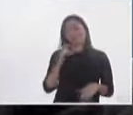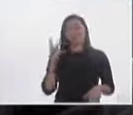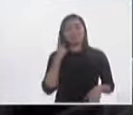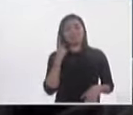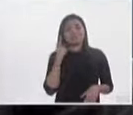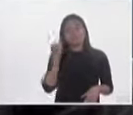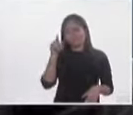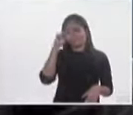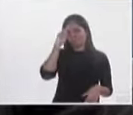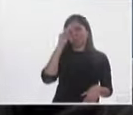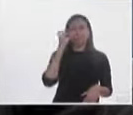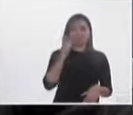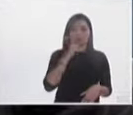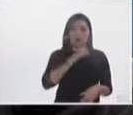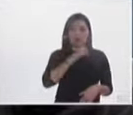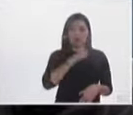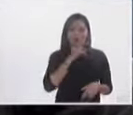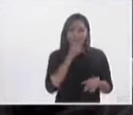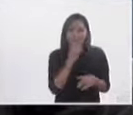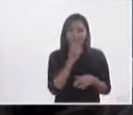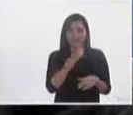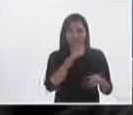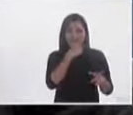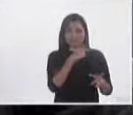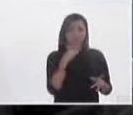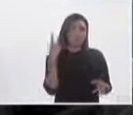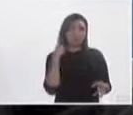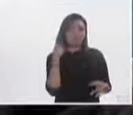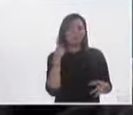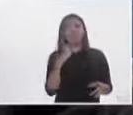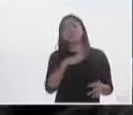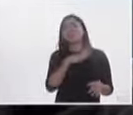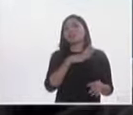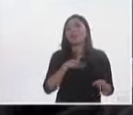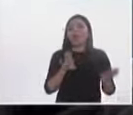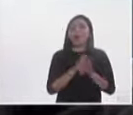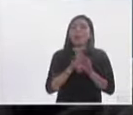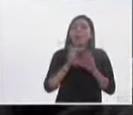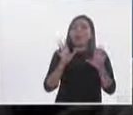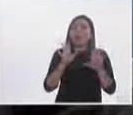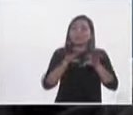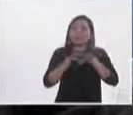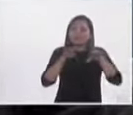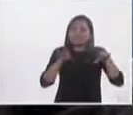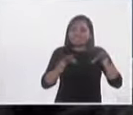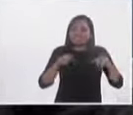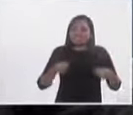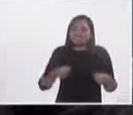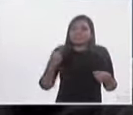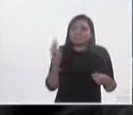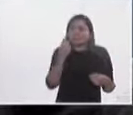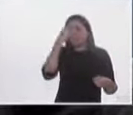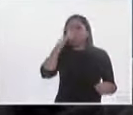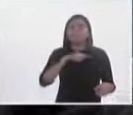parece que el propio sistema político tiene, digamos, los equilibrios de fuerzas necesarios para, digamos,